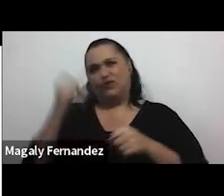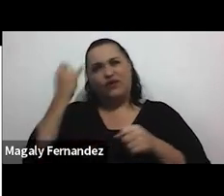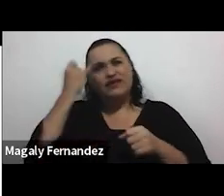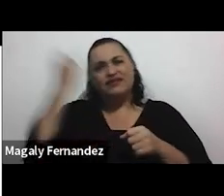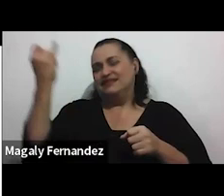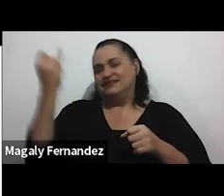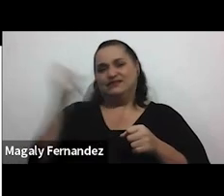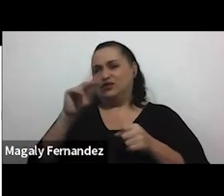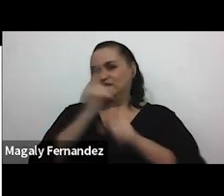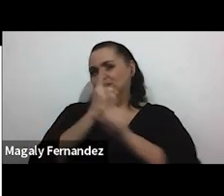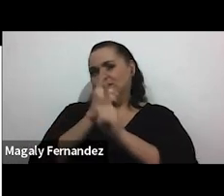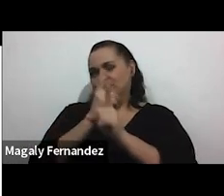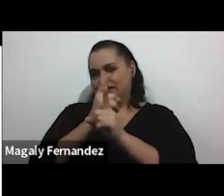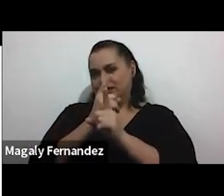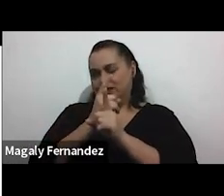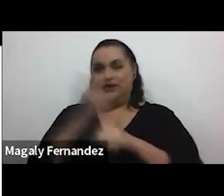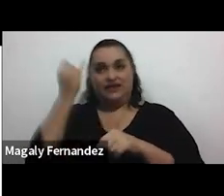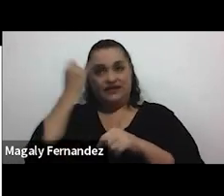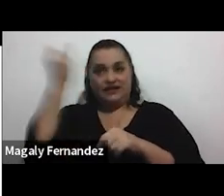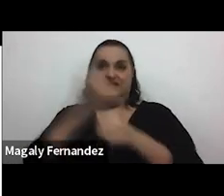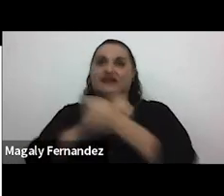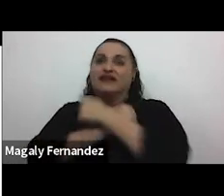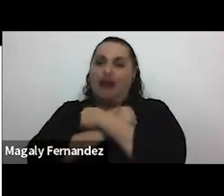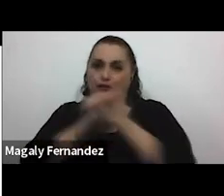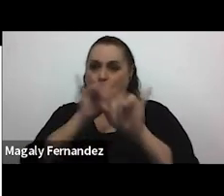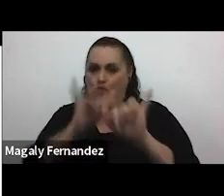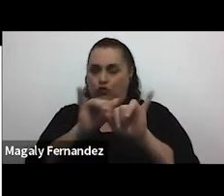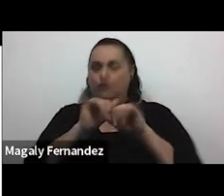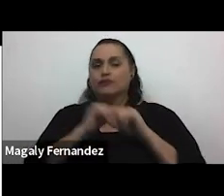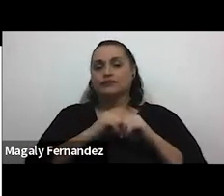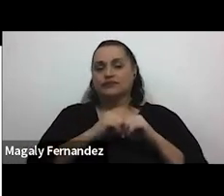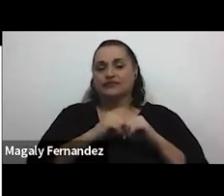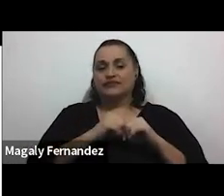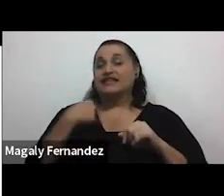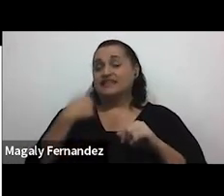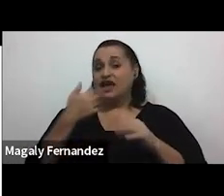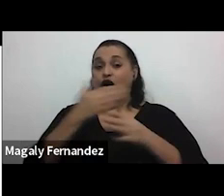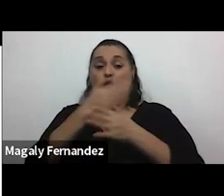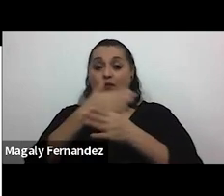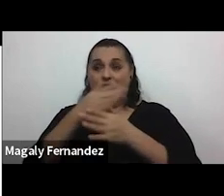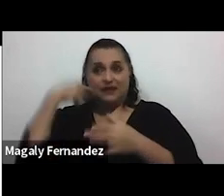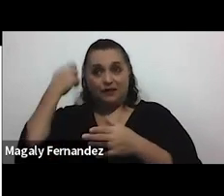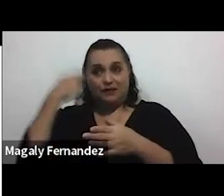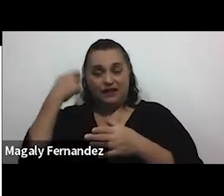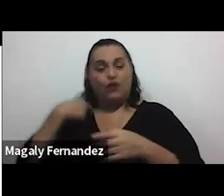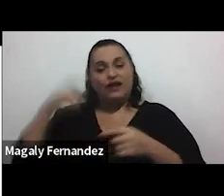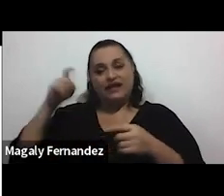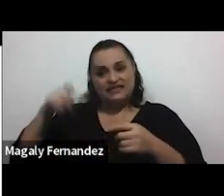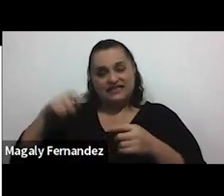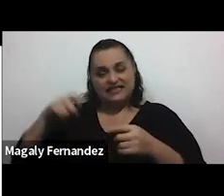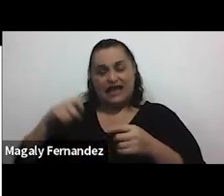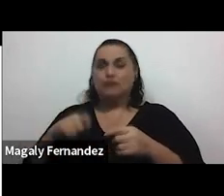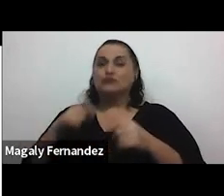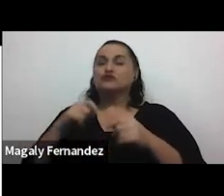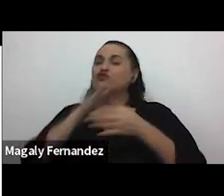del amor acá en el chat Tamara dice comparto lo que dice el video porque necesitamos límites claros para